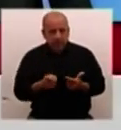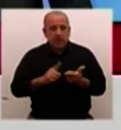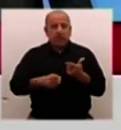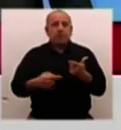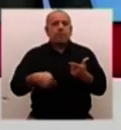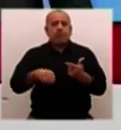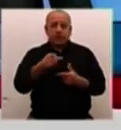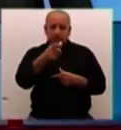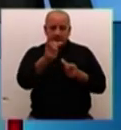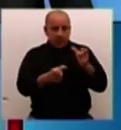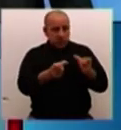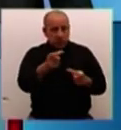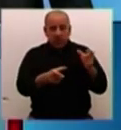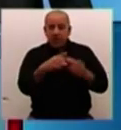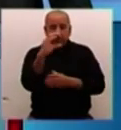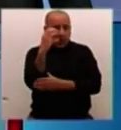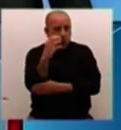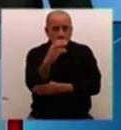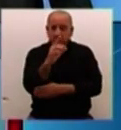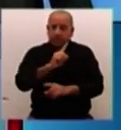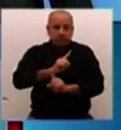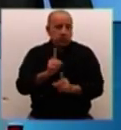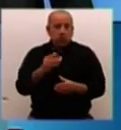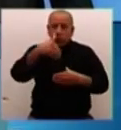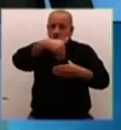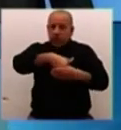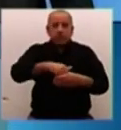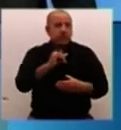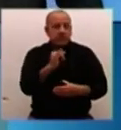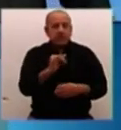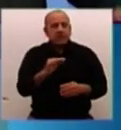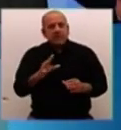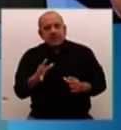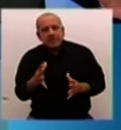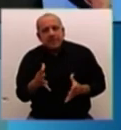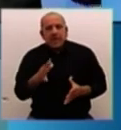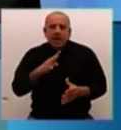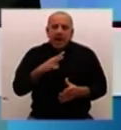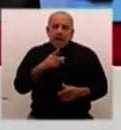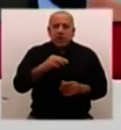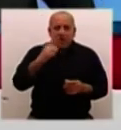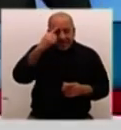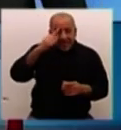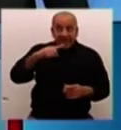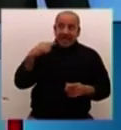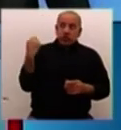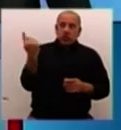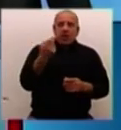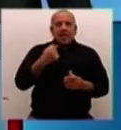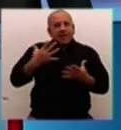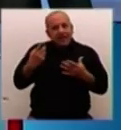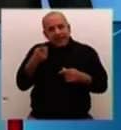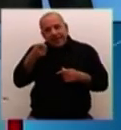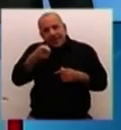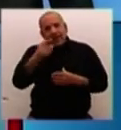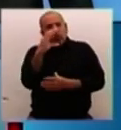colombianos y por lo tanto, hay como un cierto acto fallido. de una comunidad internacional intentando decirle a un país